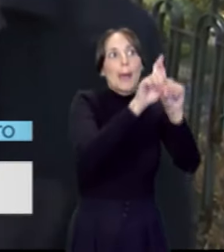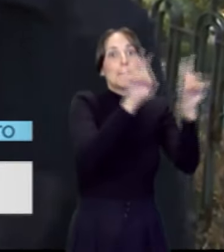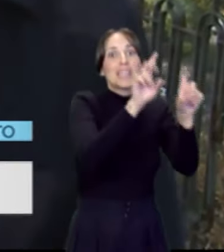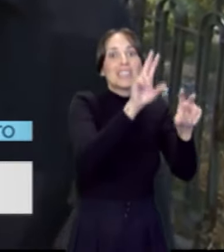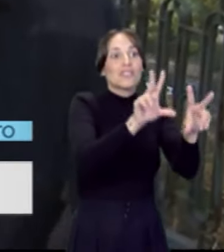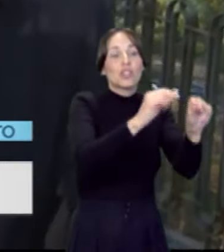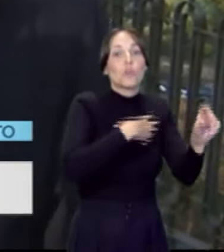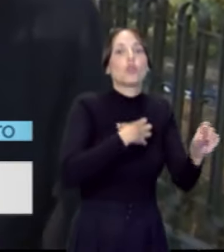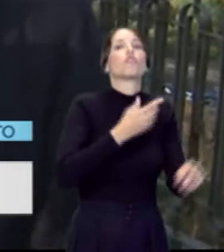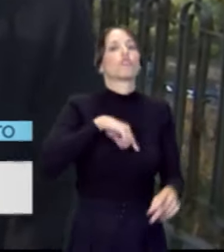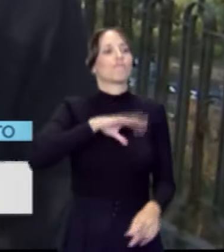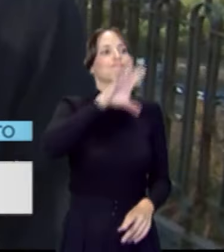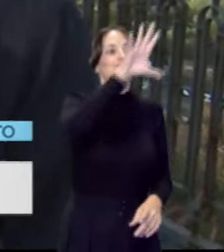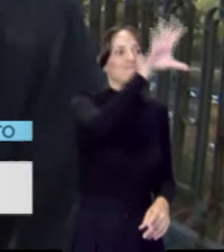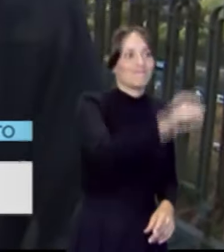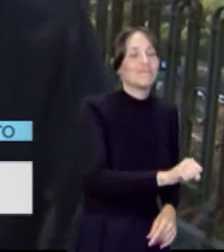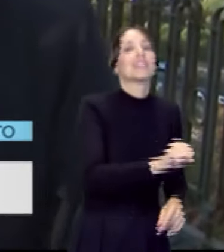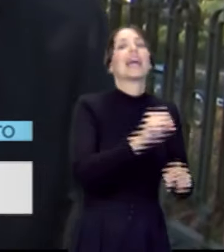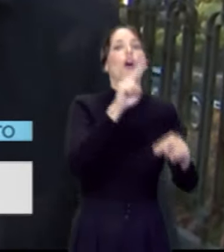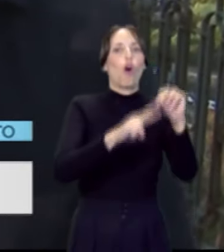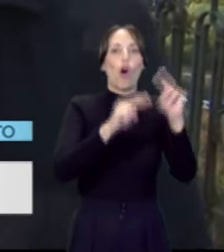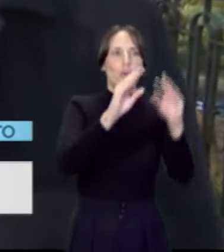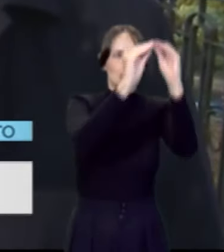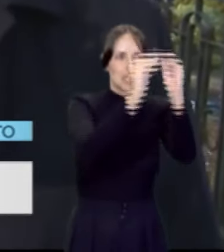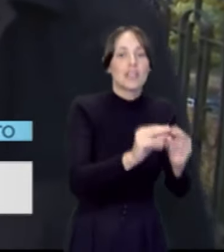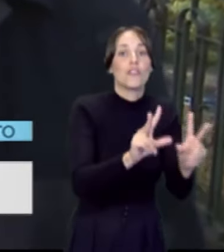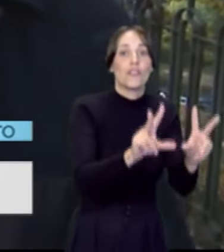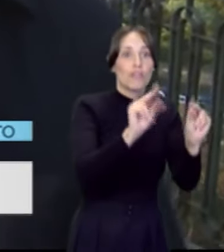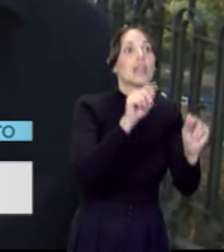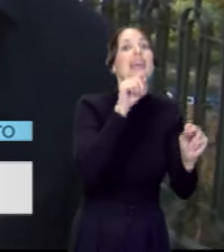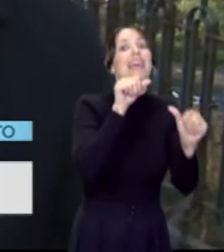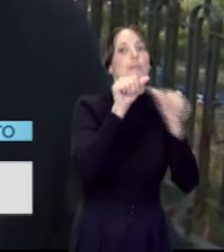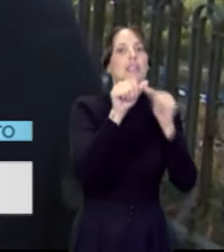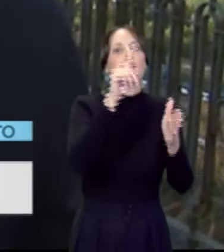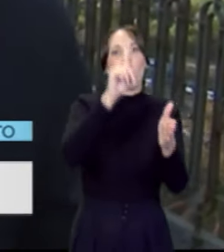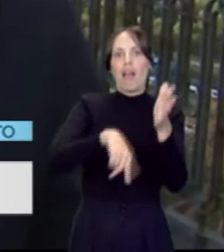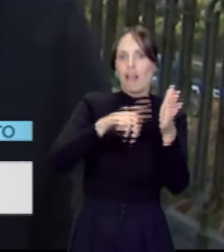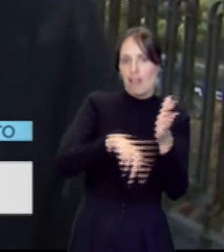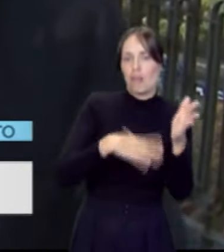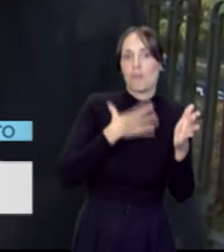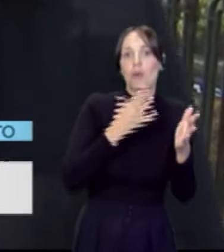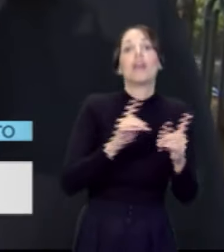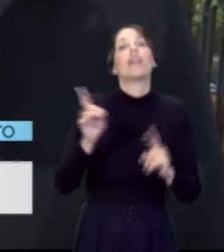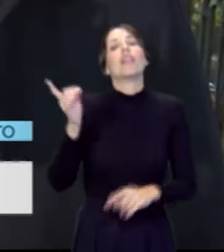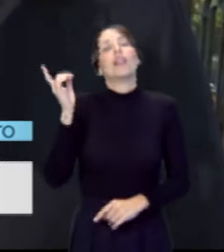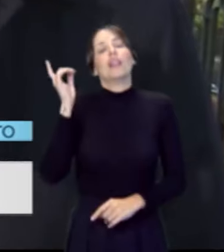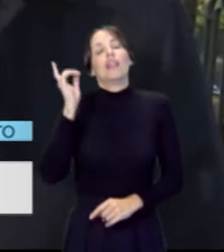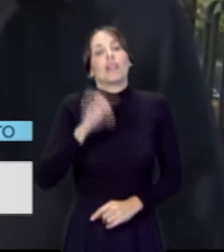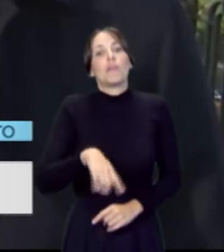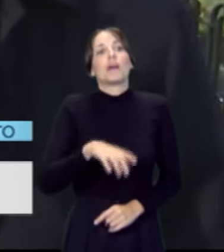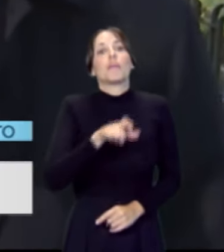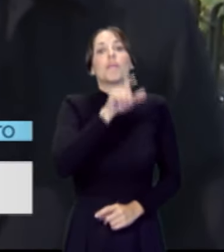comprárselas y nosotros poder concluirlas y llevarlas. También para dotar al ayuntamiento de recursos, los activos de primera necesidad para